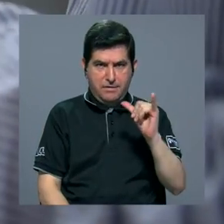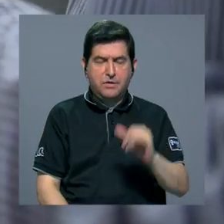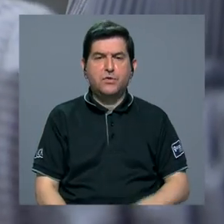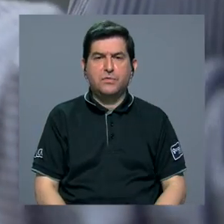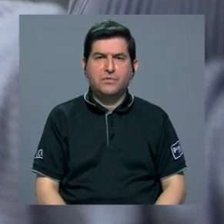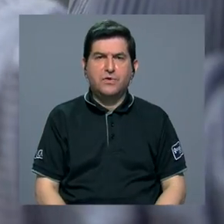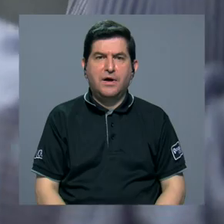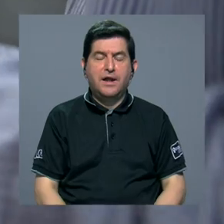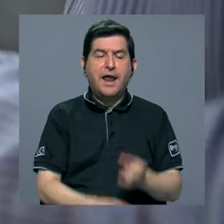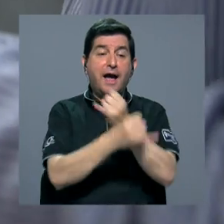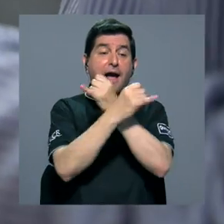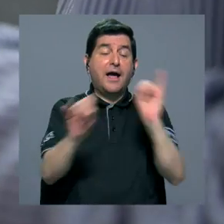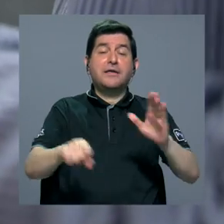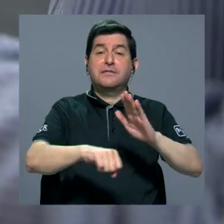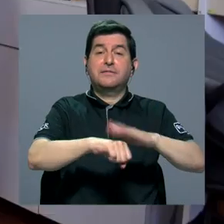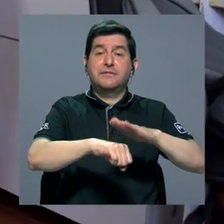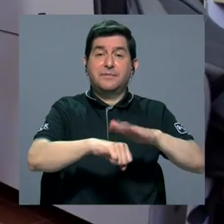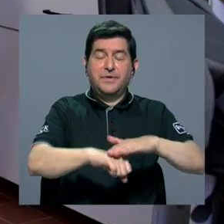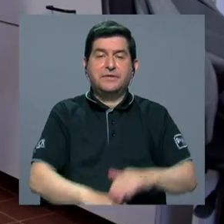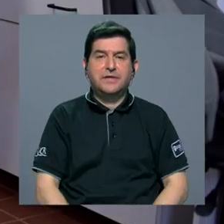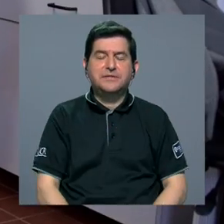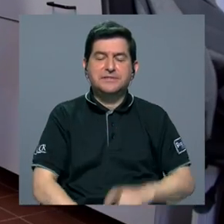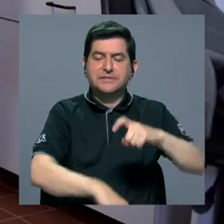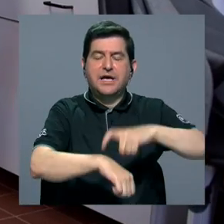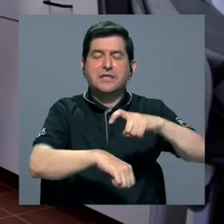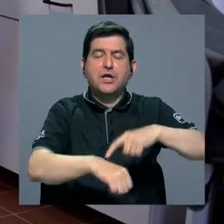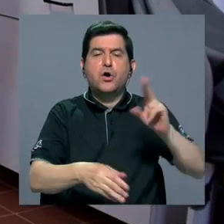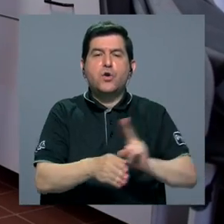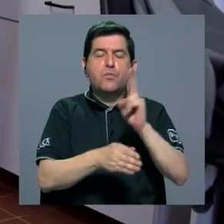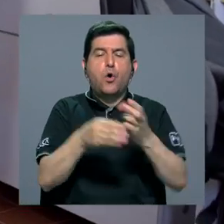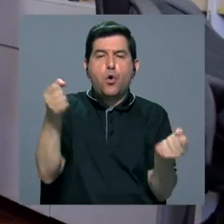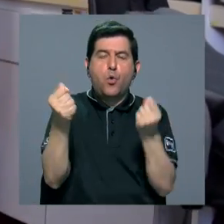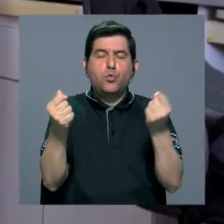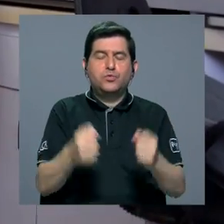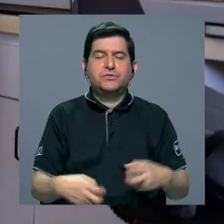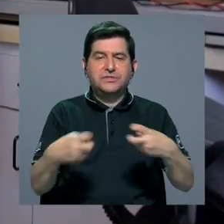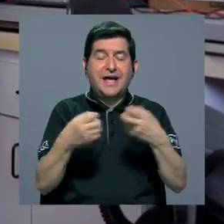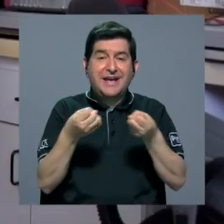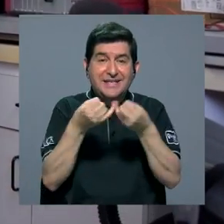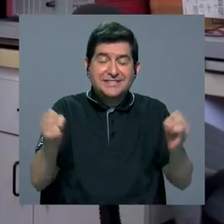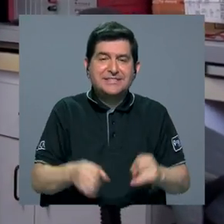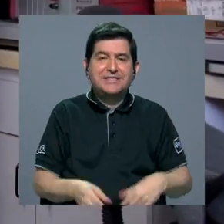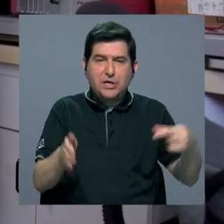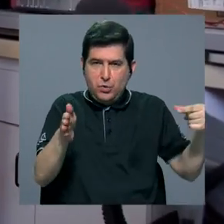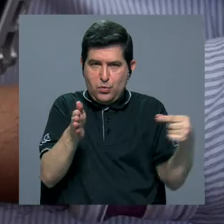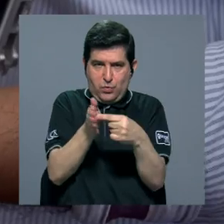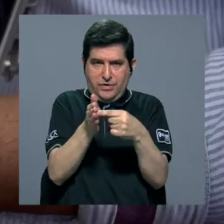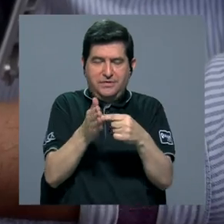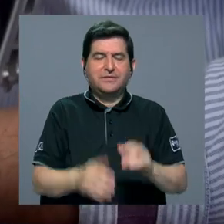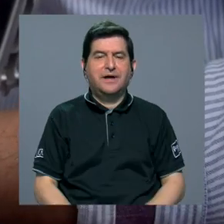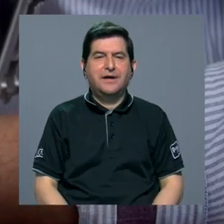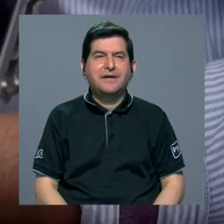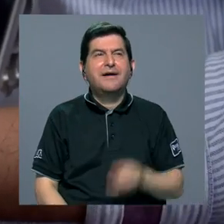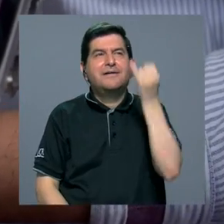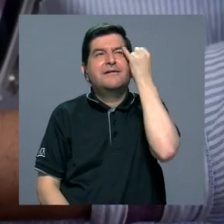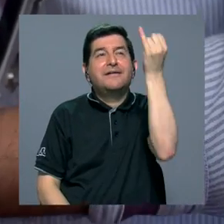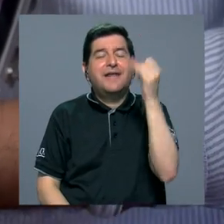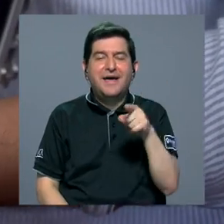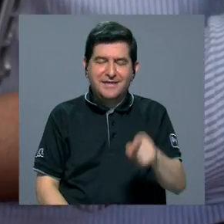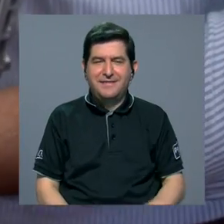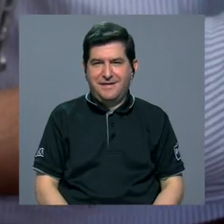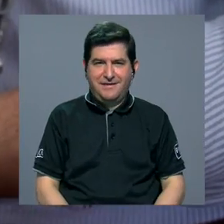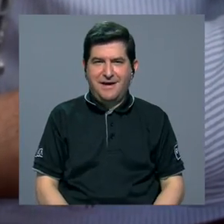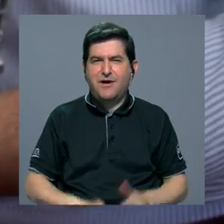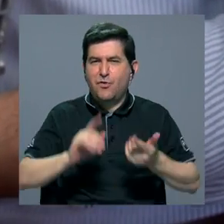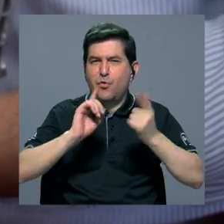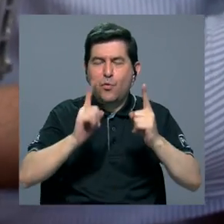la independencia o cuánto tiempo voy a poder usar mi vehículo eléctrico sin hacer cargas. Entonces, un poco la idea de esta sinergia